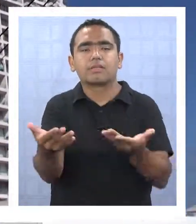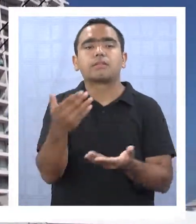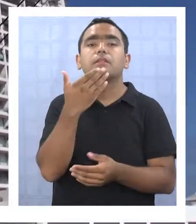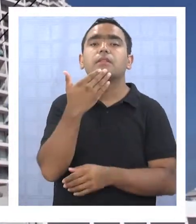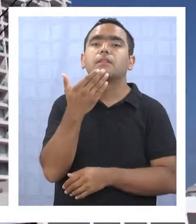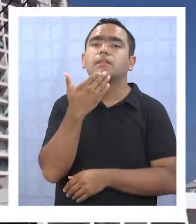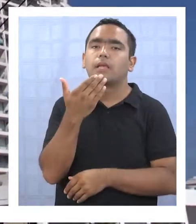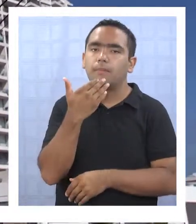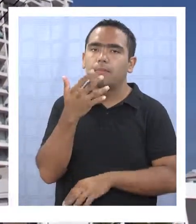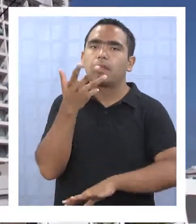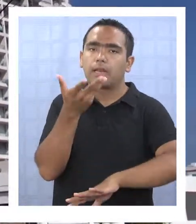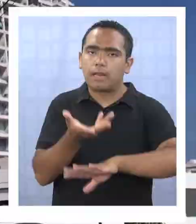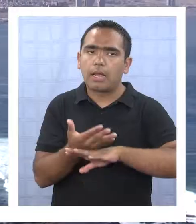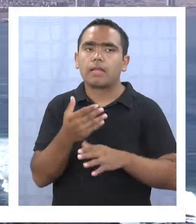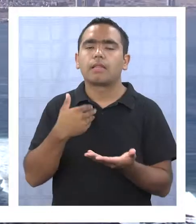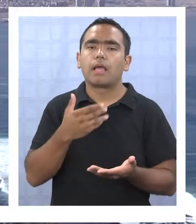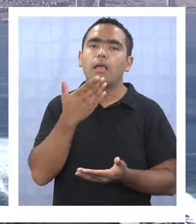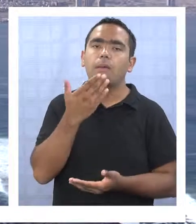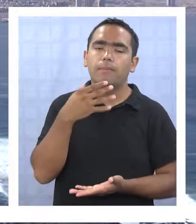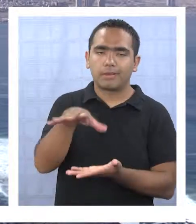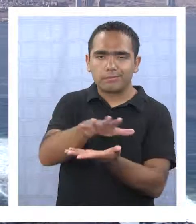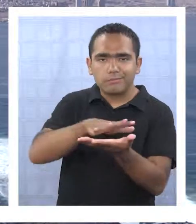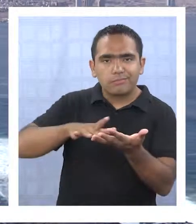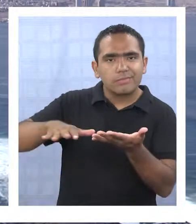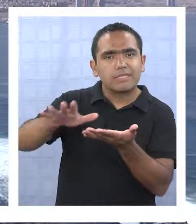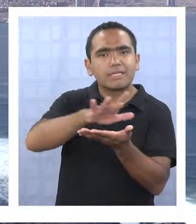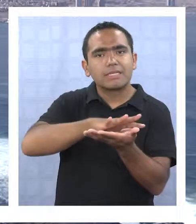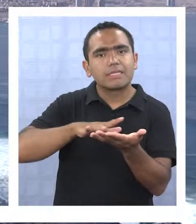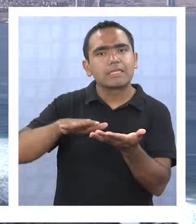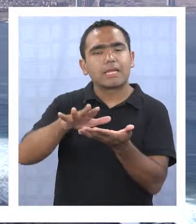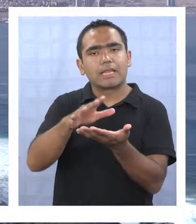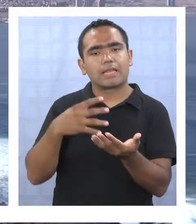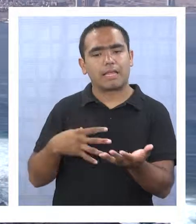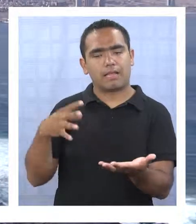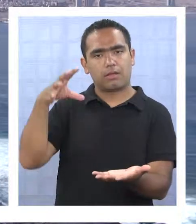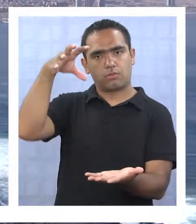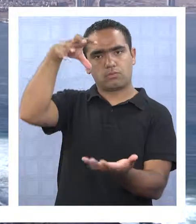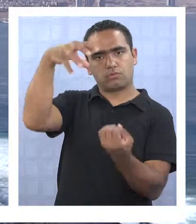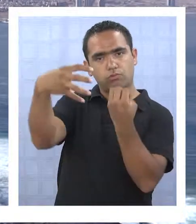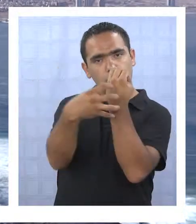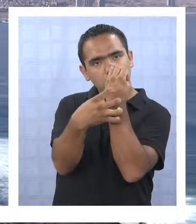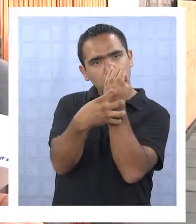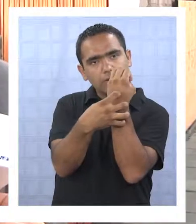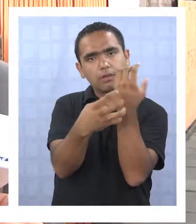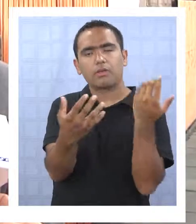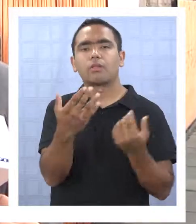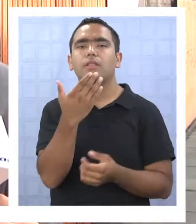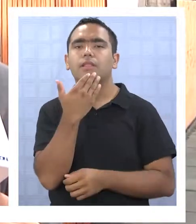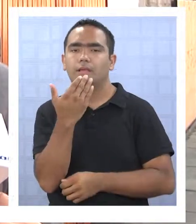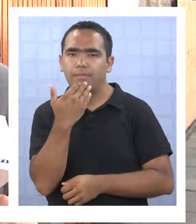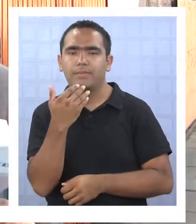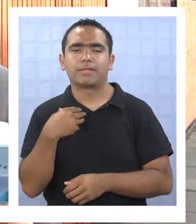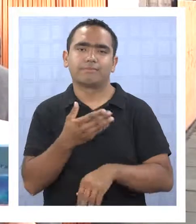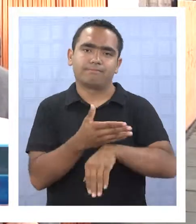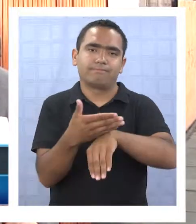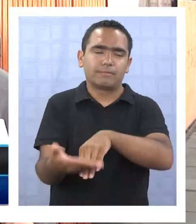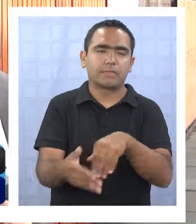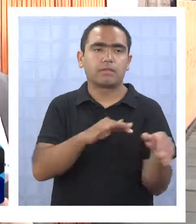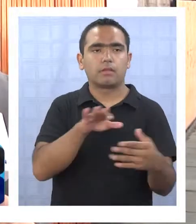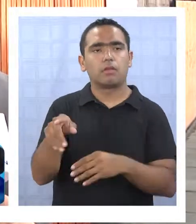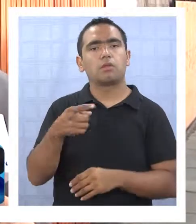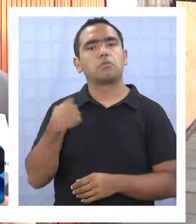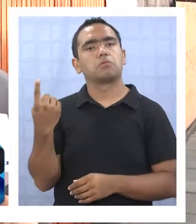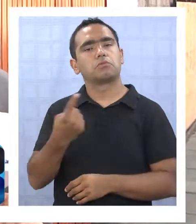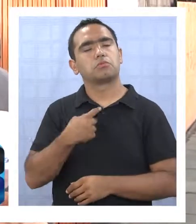el intercomunal, el cual está actualmente en Contraloría desde hace varios años. Como Ceremi nosotros ya ingresamos el año pasado al gobierno